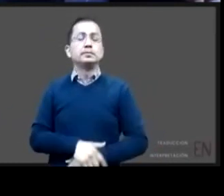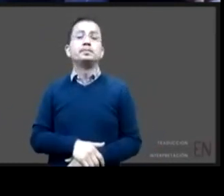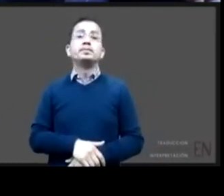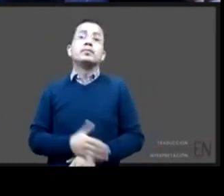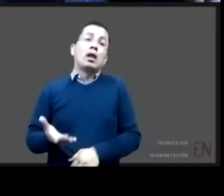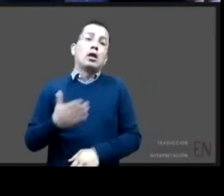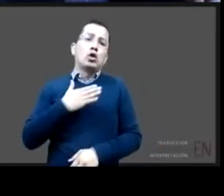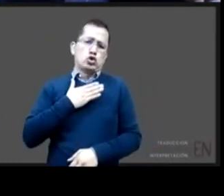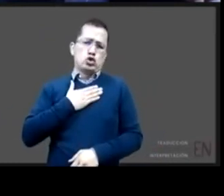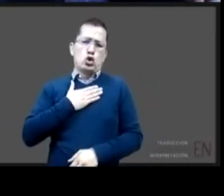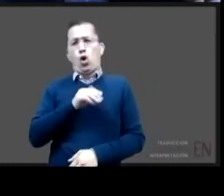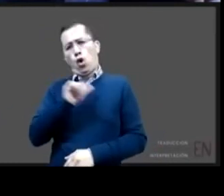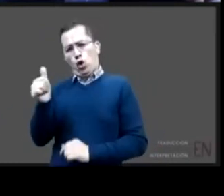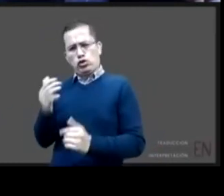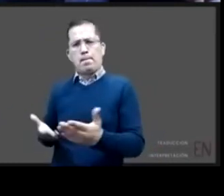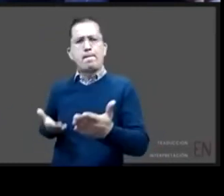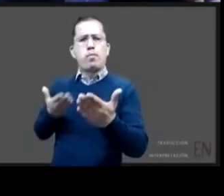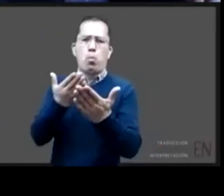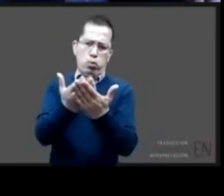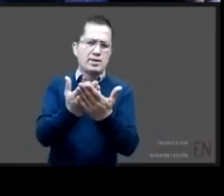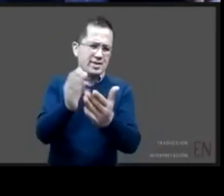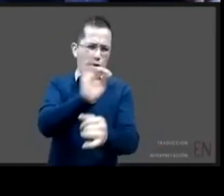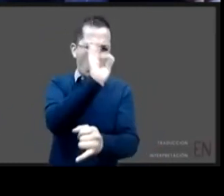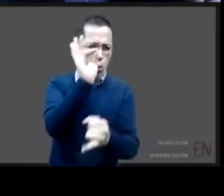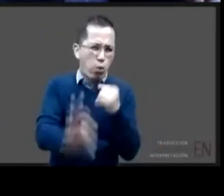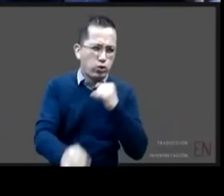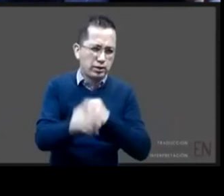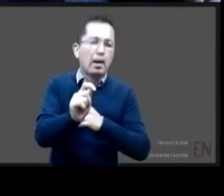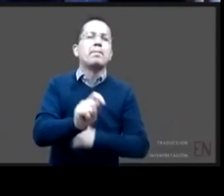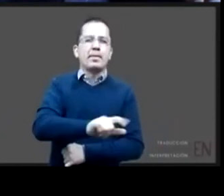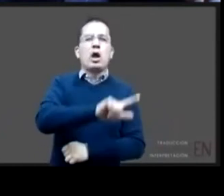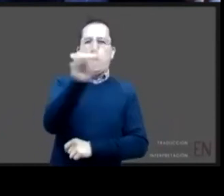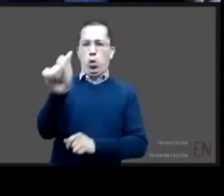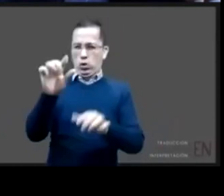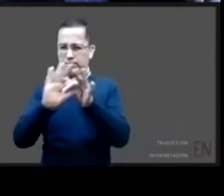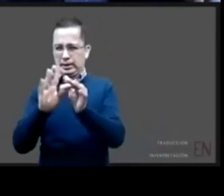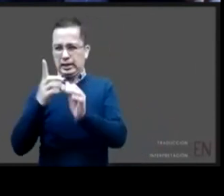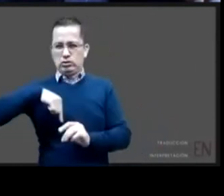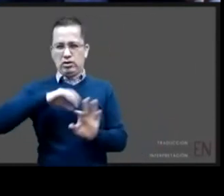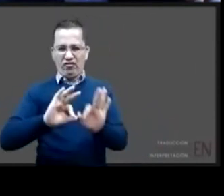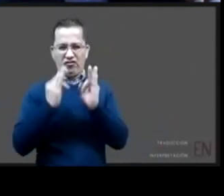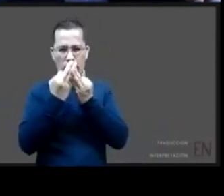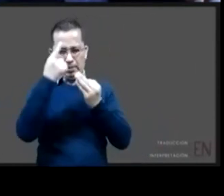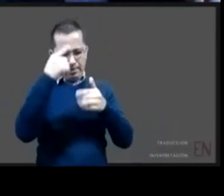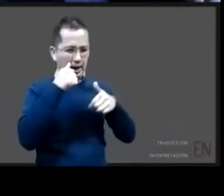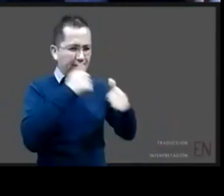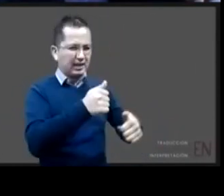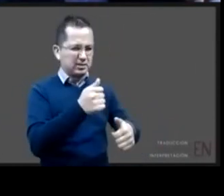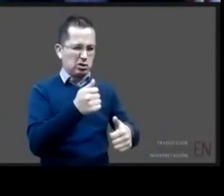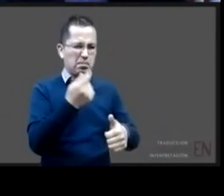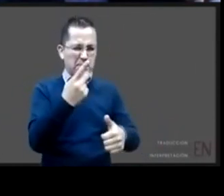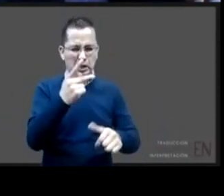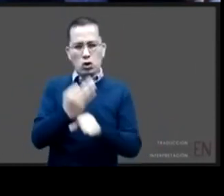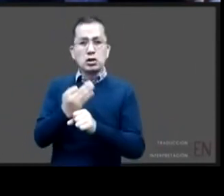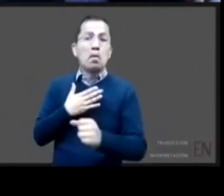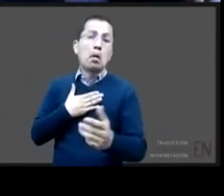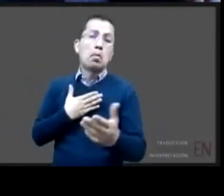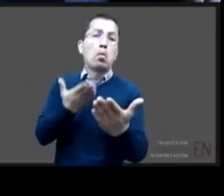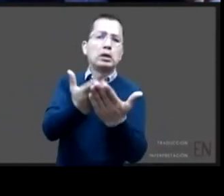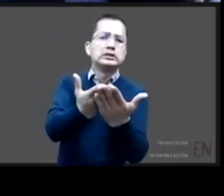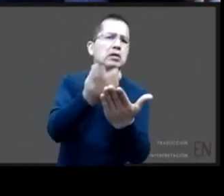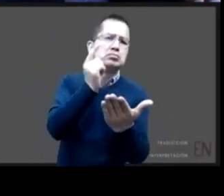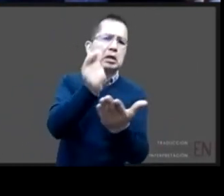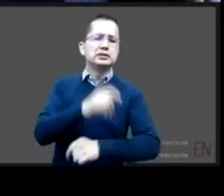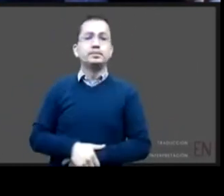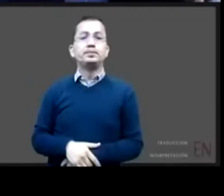presentar los modelos más adelante pues que si hablamos de proteger los derechos de la niñez y